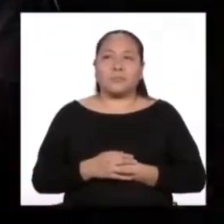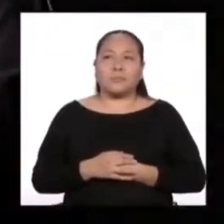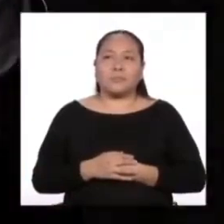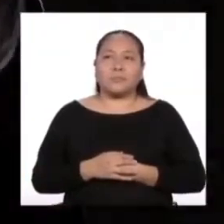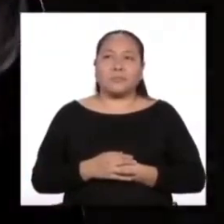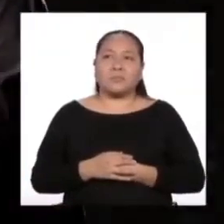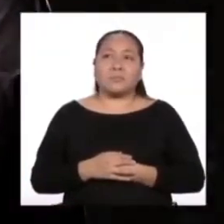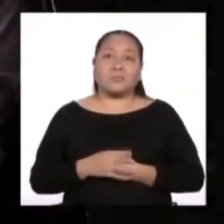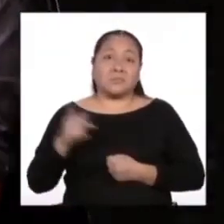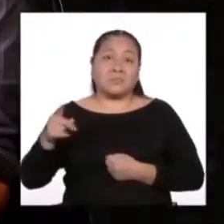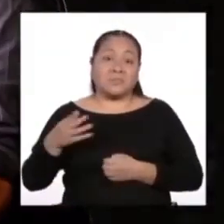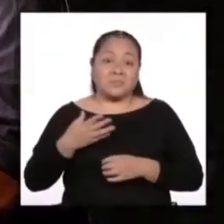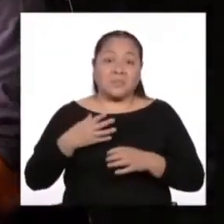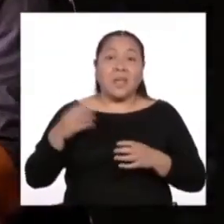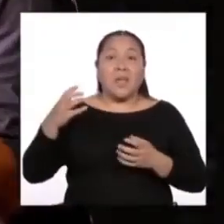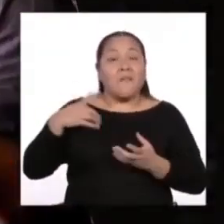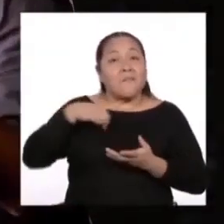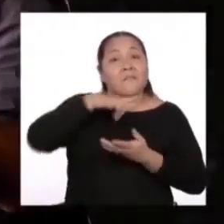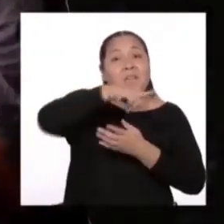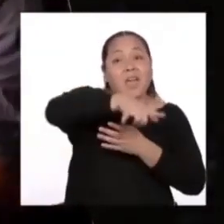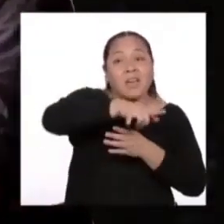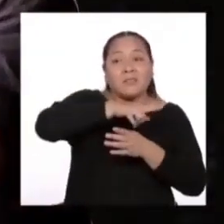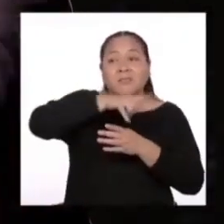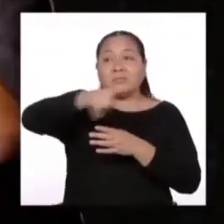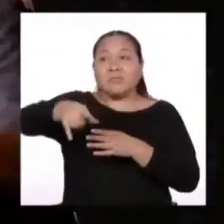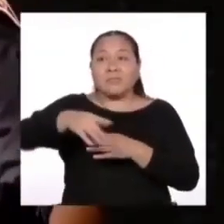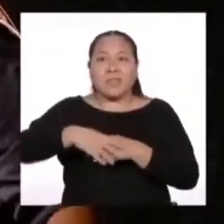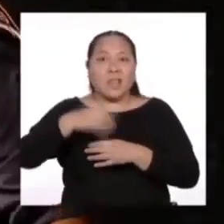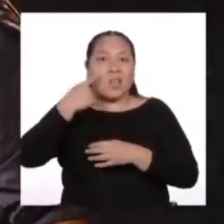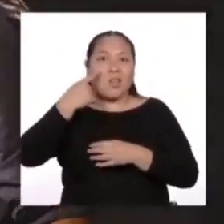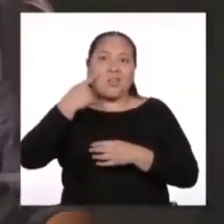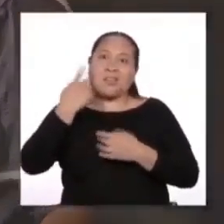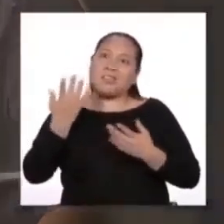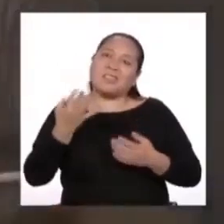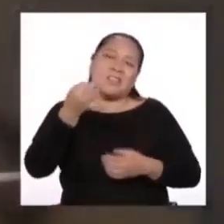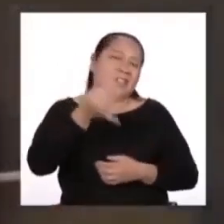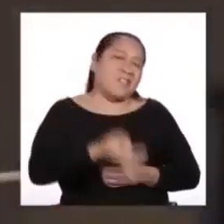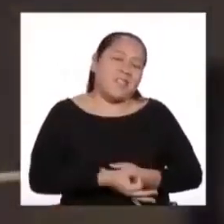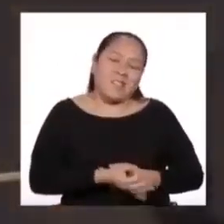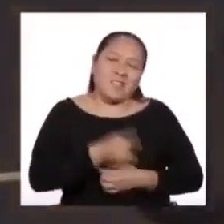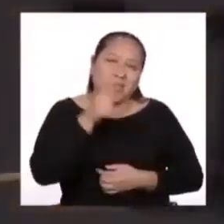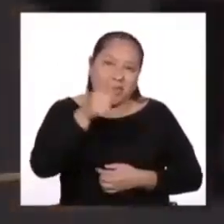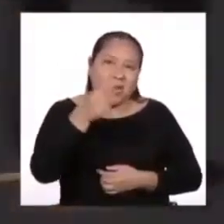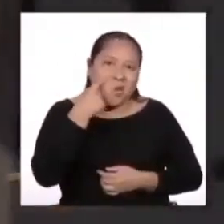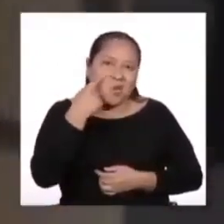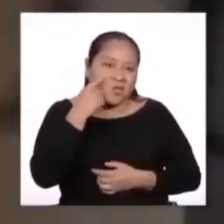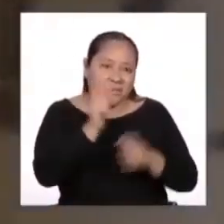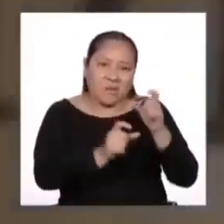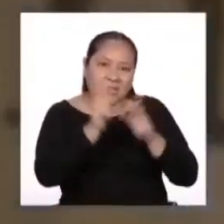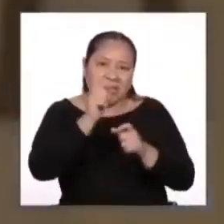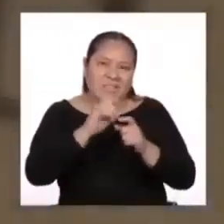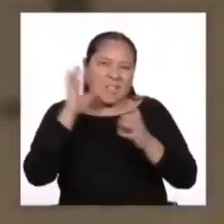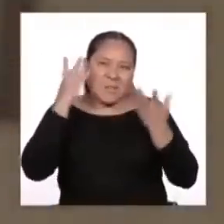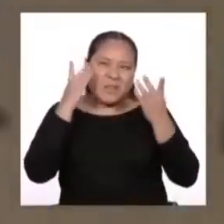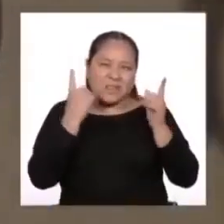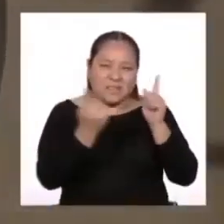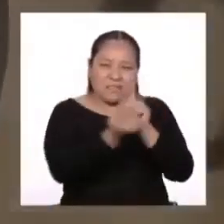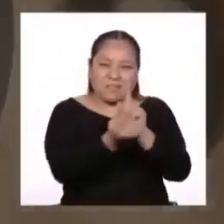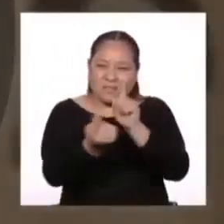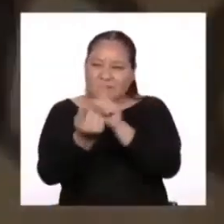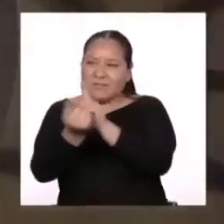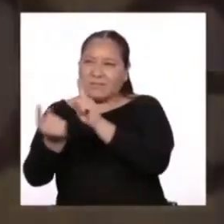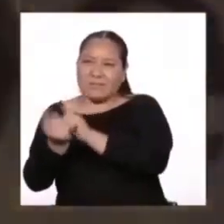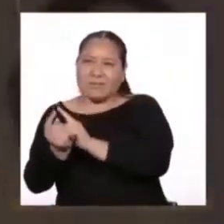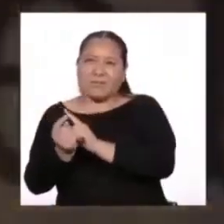Tú haces el viaje por los planetas y haces el viaje por gente que conoces... ¡De todas maneras! Eso es... Eso es... O sea, y